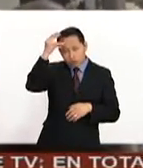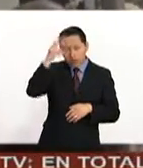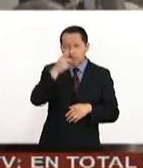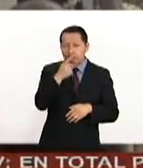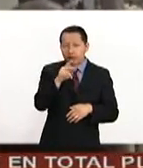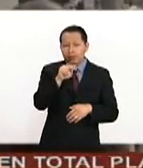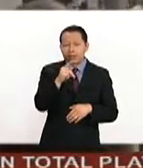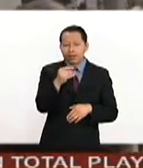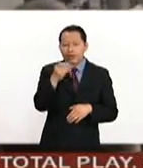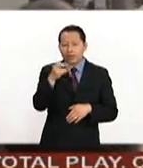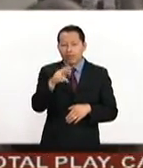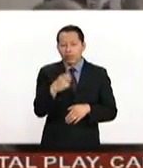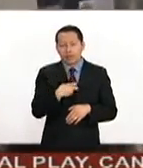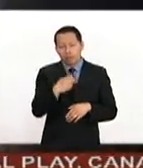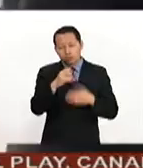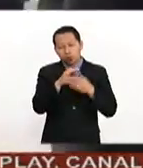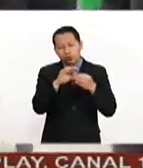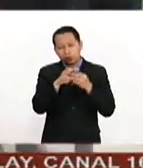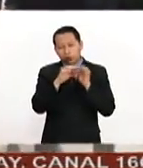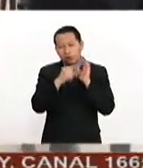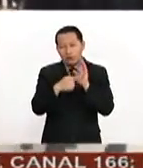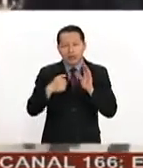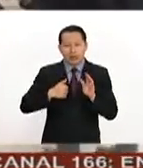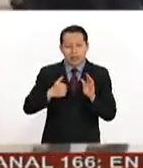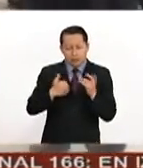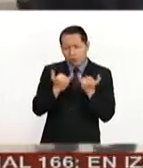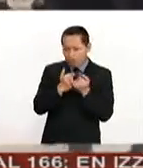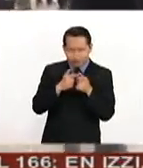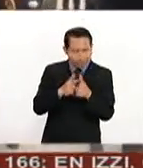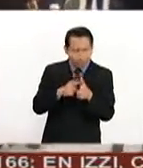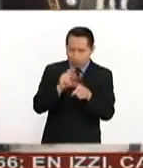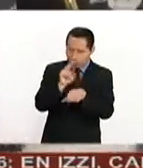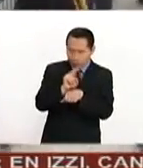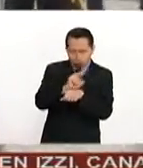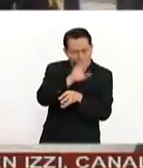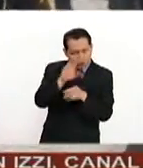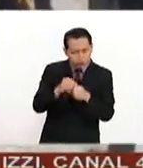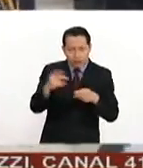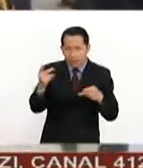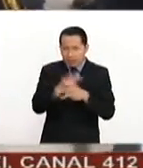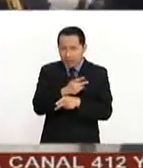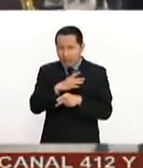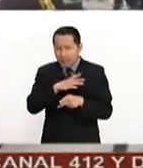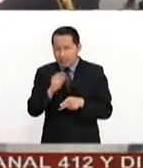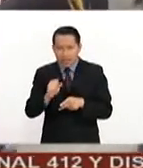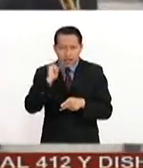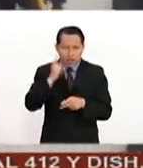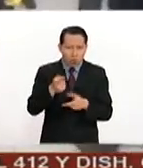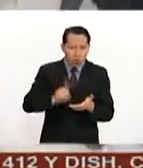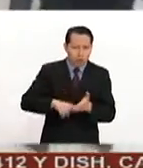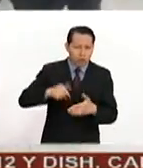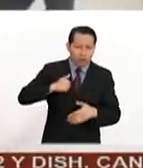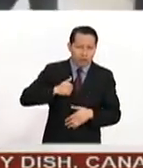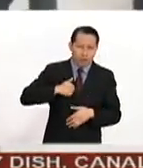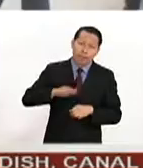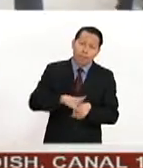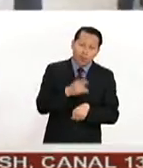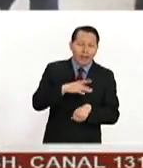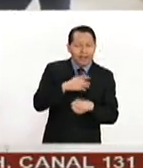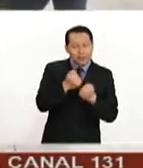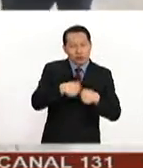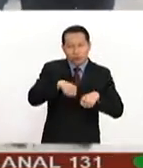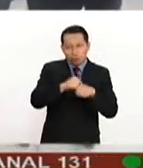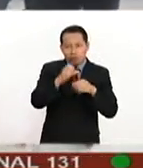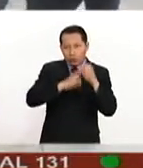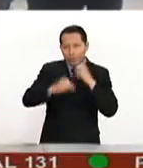es el reporte que les tengo desde Canadá. nosotros, por supuesto, que vamos a seguir muy pendientes de lo que sucede en este país, que también es socio comercial